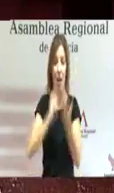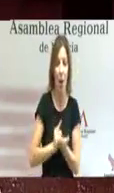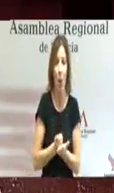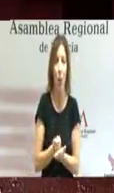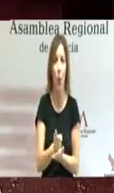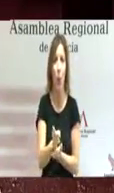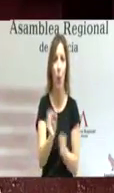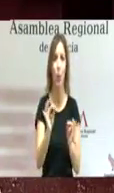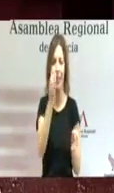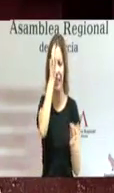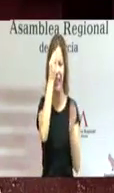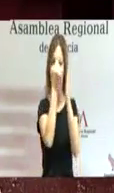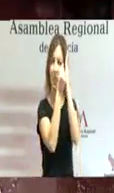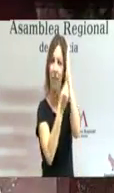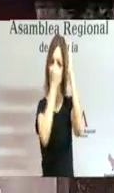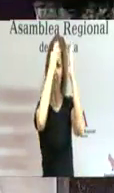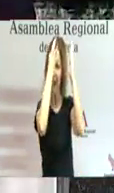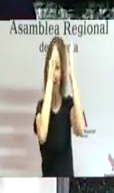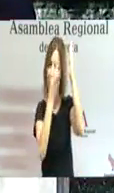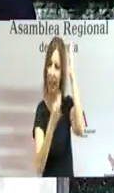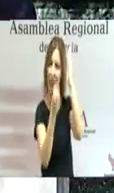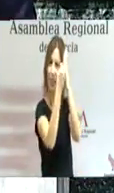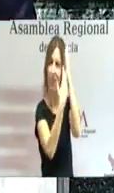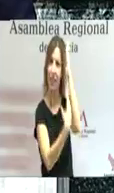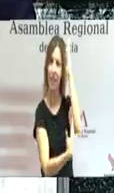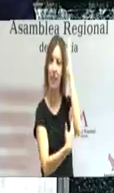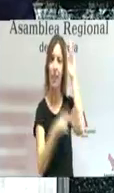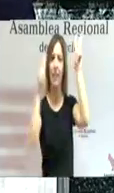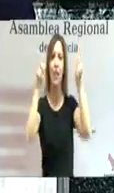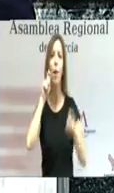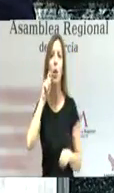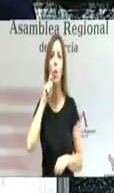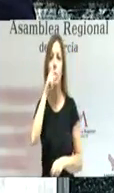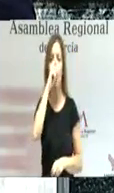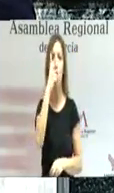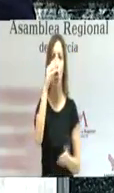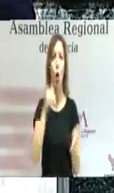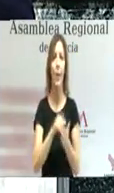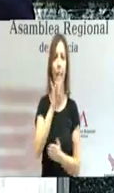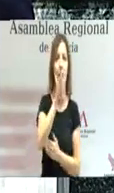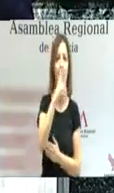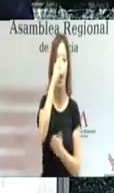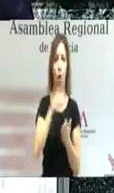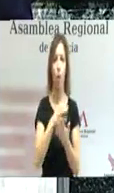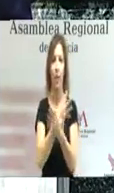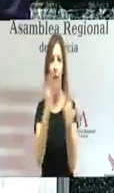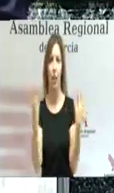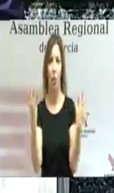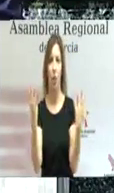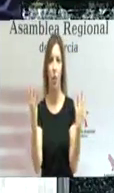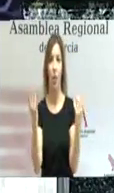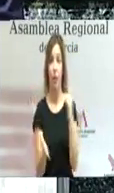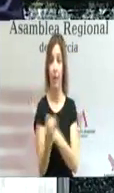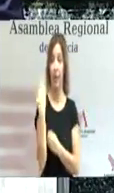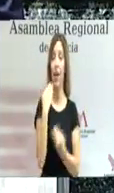absolutamente detallada, el plan estratégico del turismo para el año 2015-2019, nacido, cómo no,